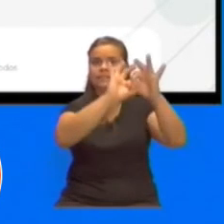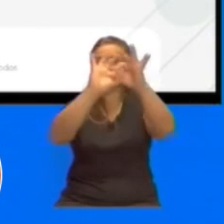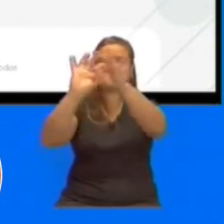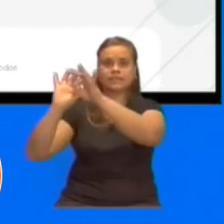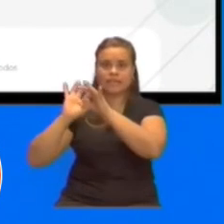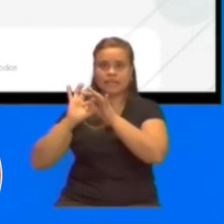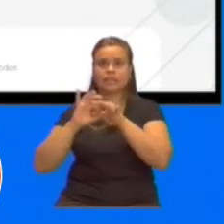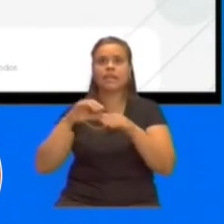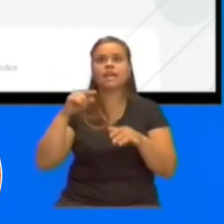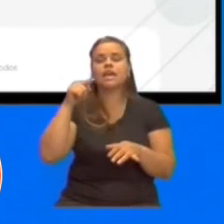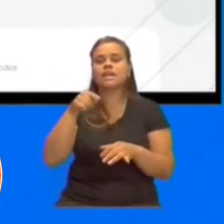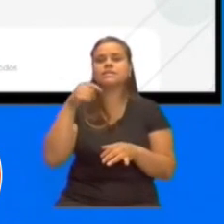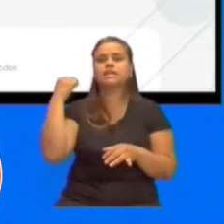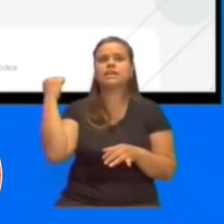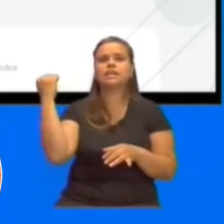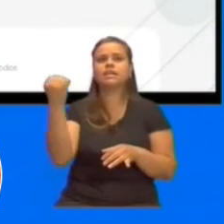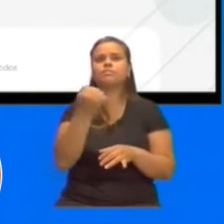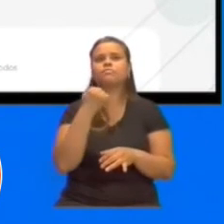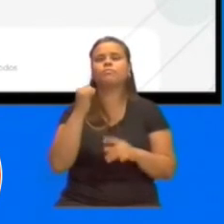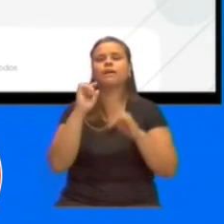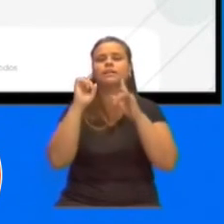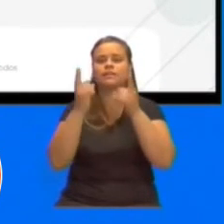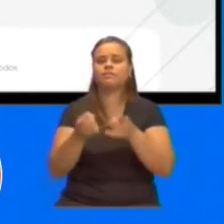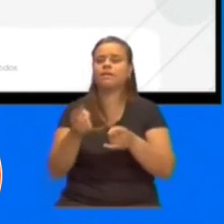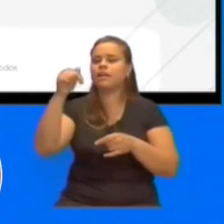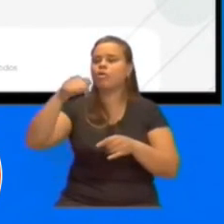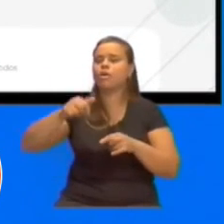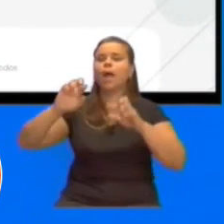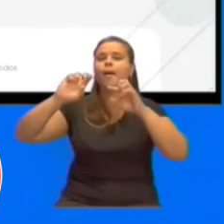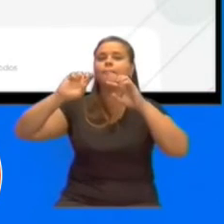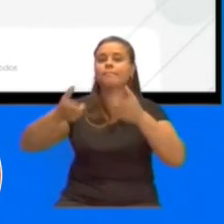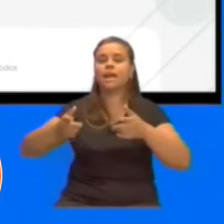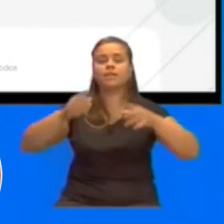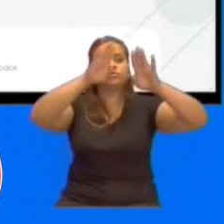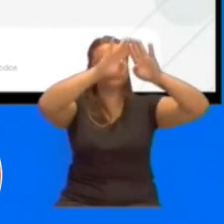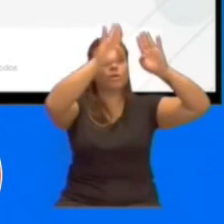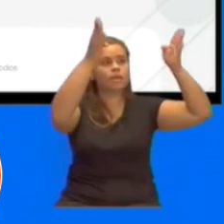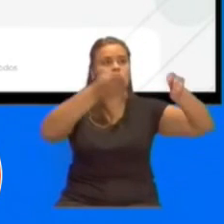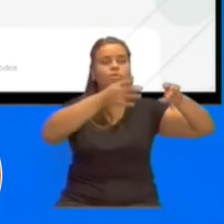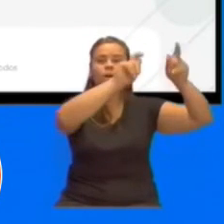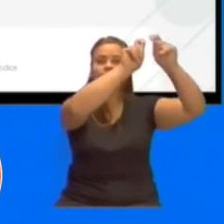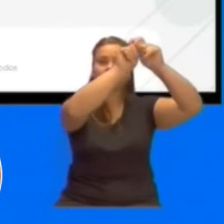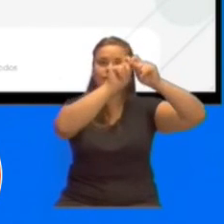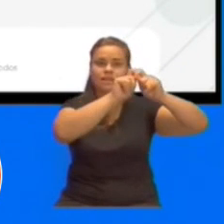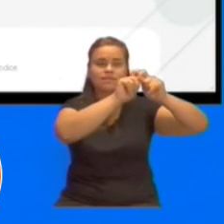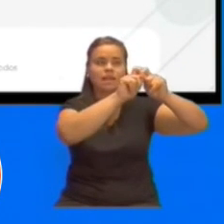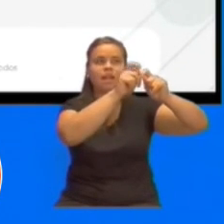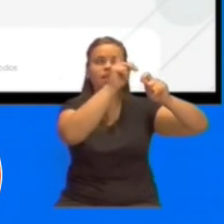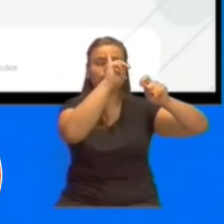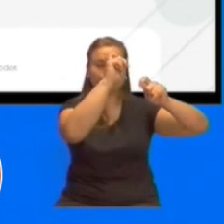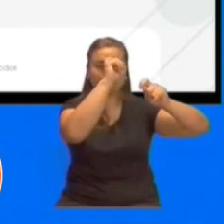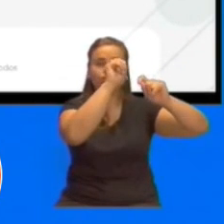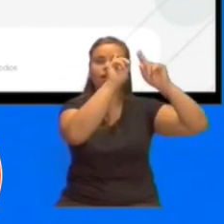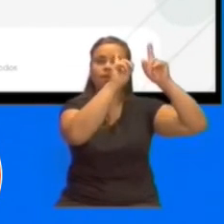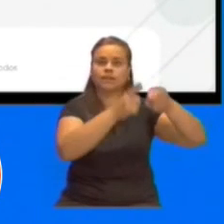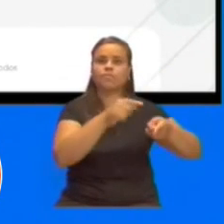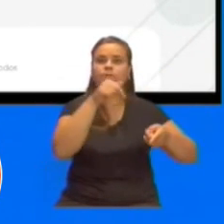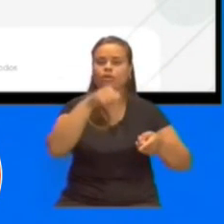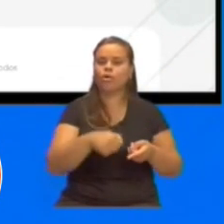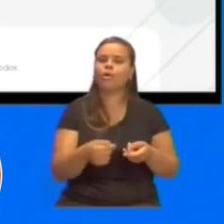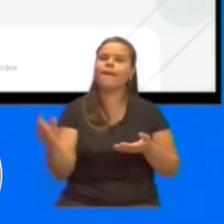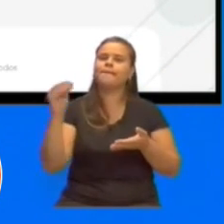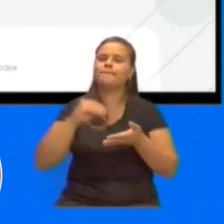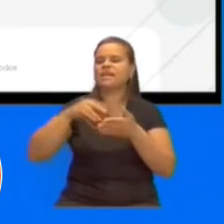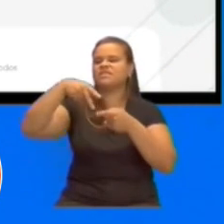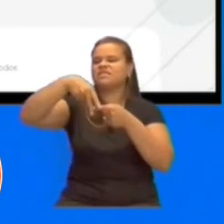con el plan de reparación integral que estamos haciendo en los centros de salud, con el otorgamiento también desde tablet, más moto,